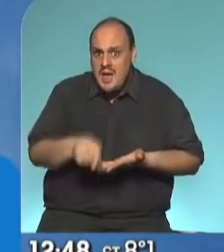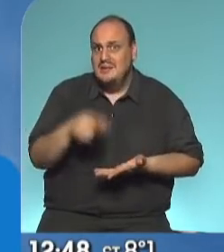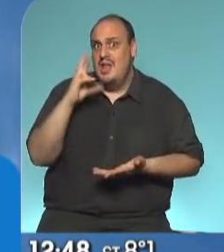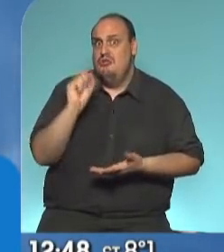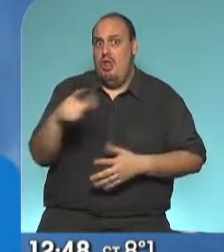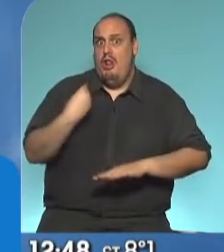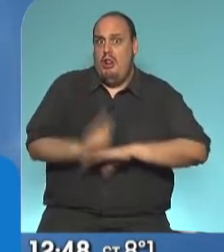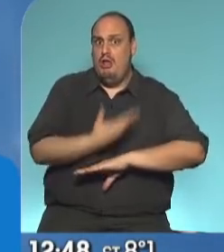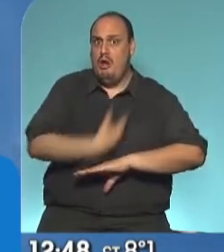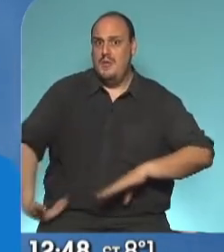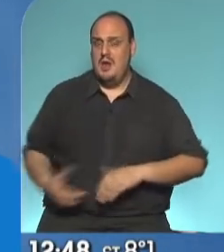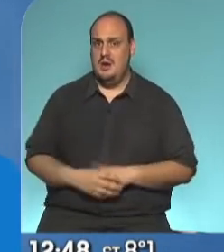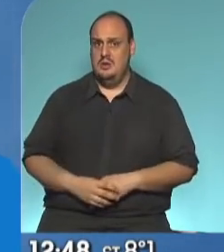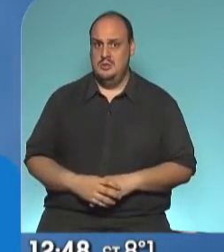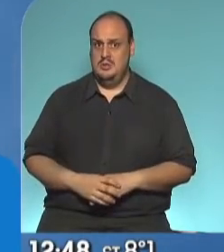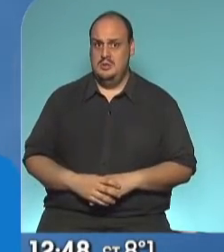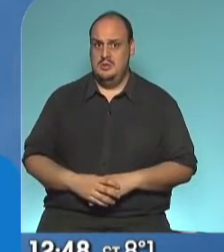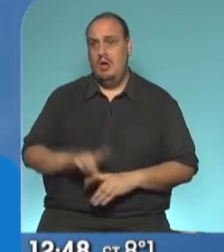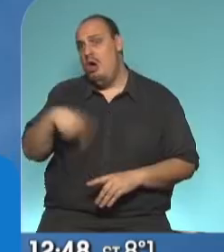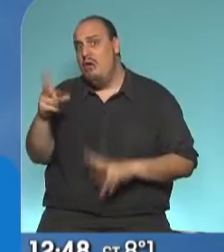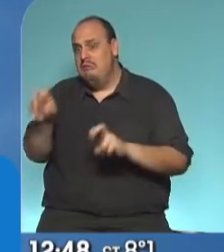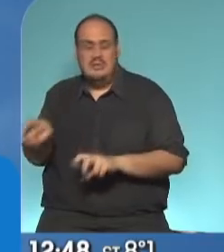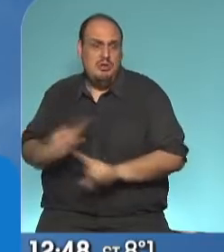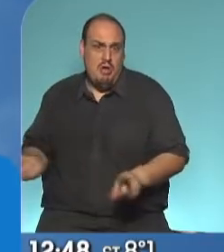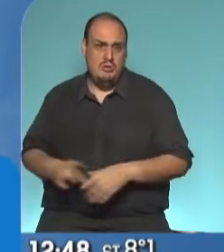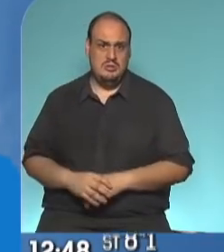No para otra cosa. No para otra cosa.